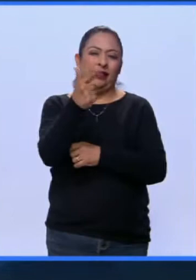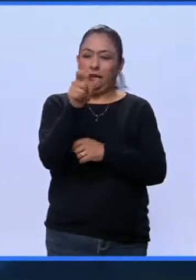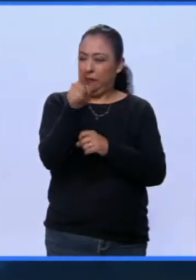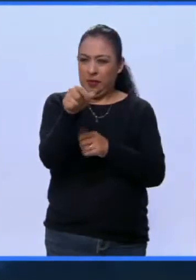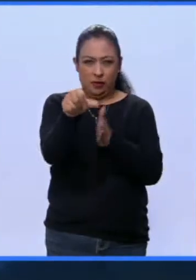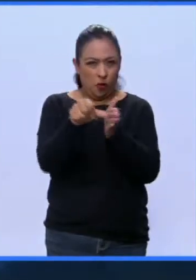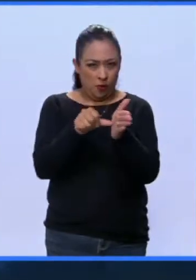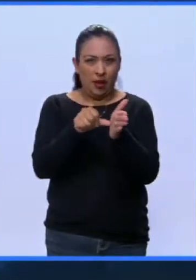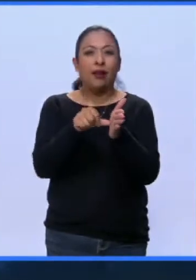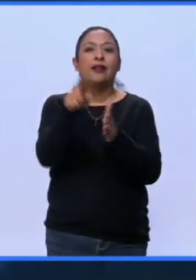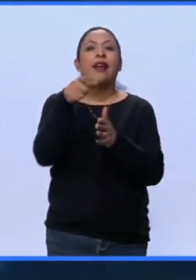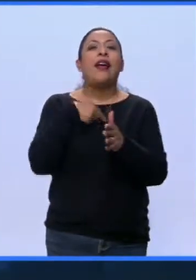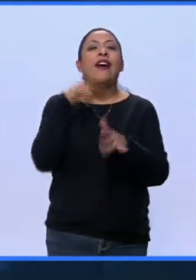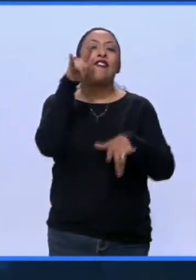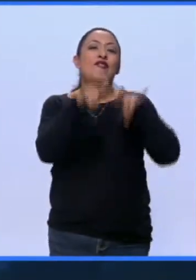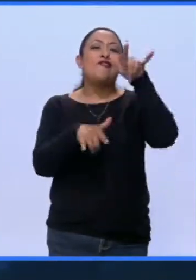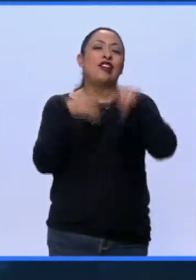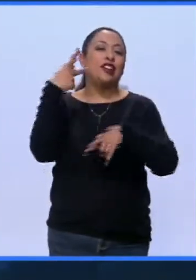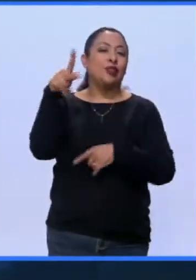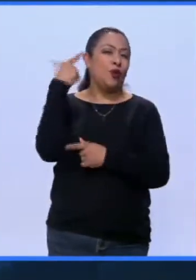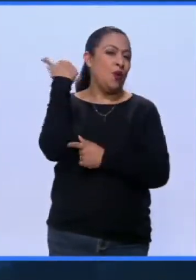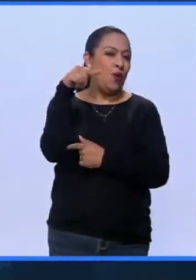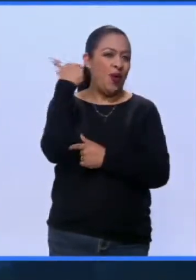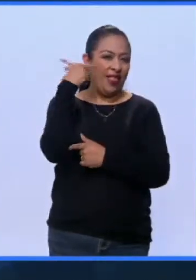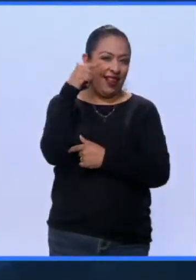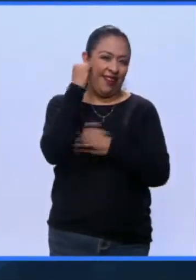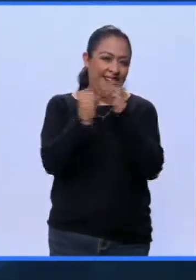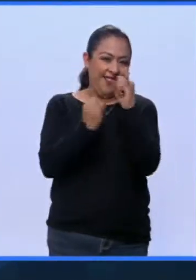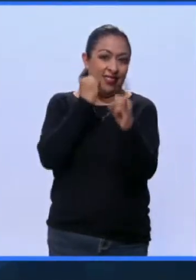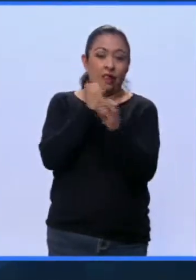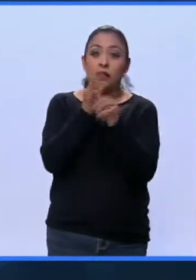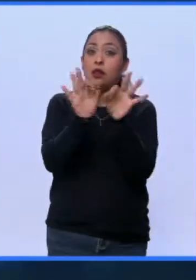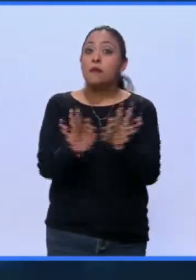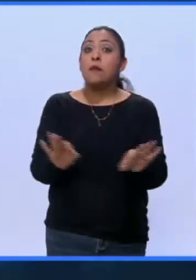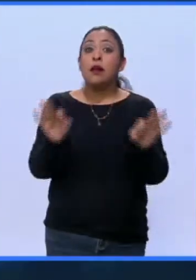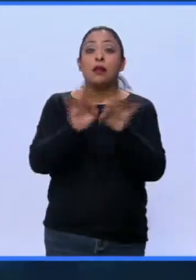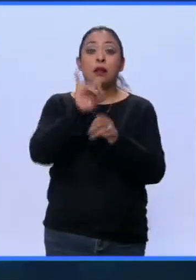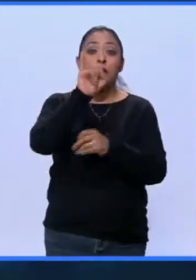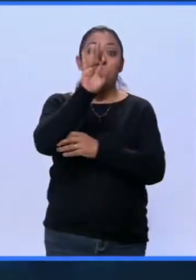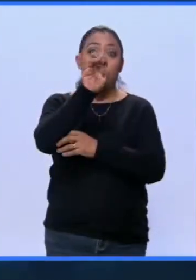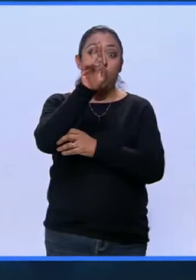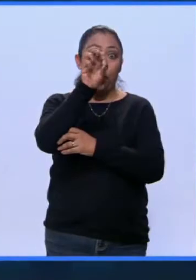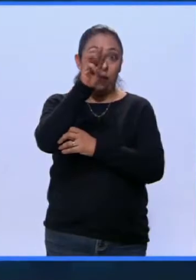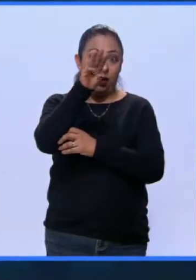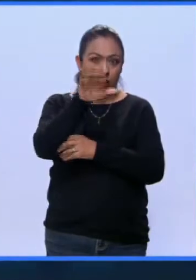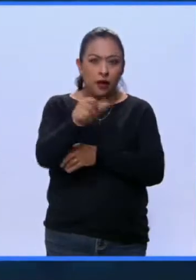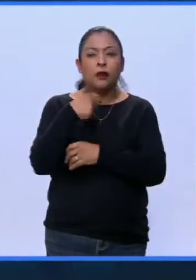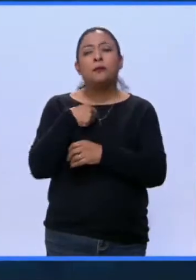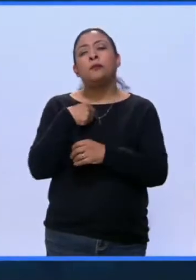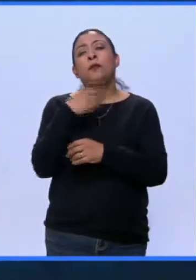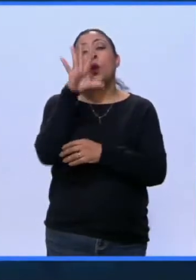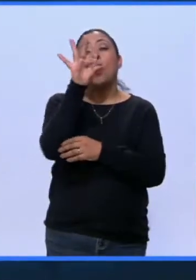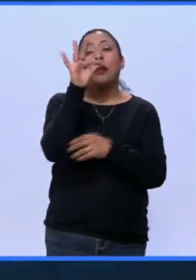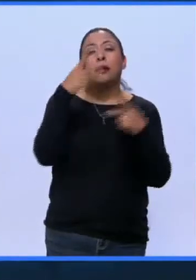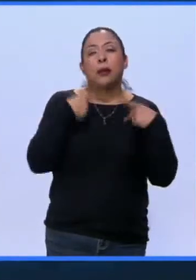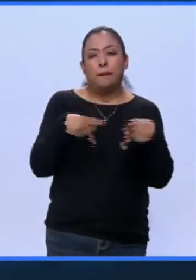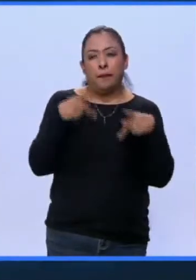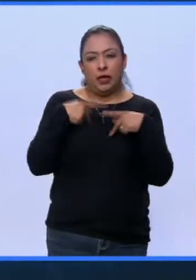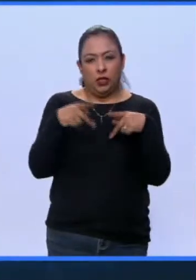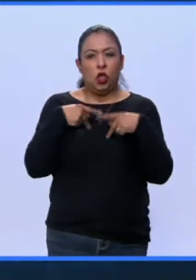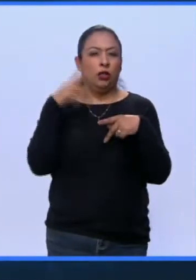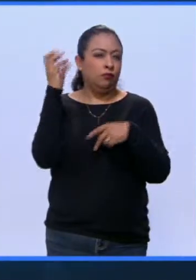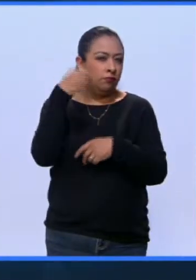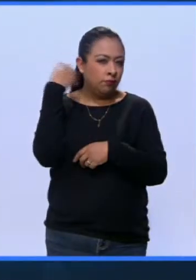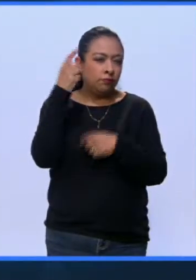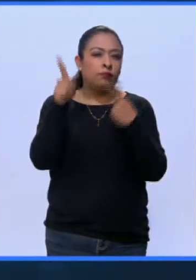durante la Feria Internacional del Libro de Guadalajara, la más importante en Iberoamérica. Más de 40 ponentes, entre los que se